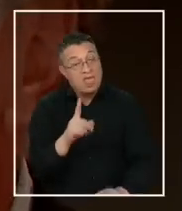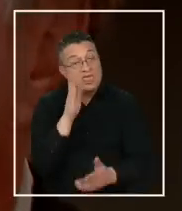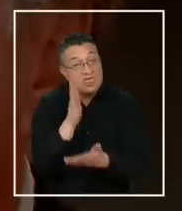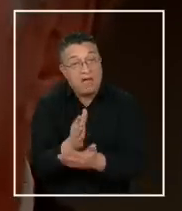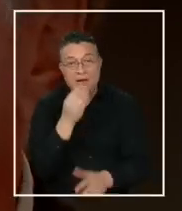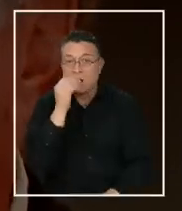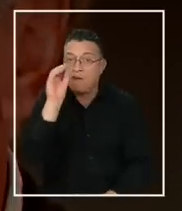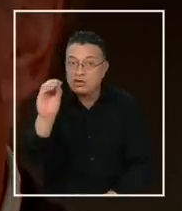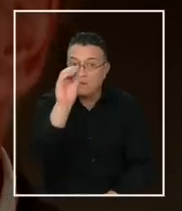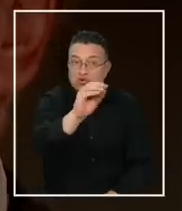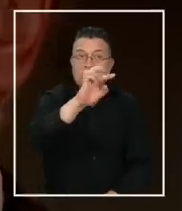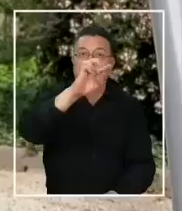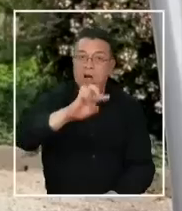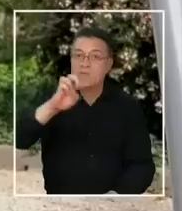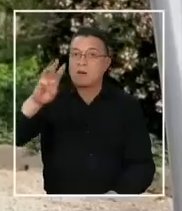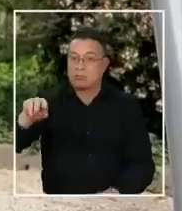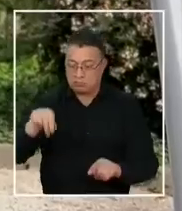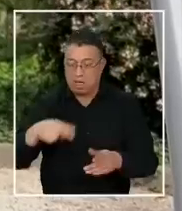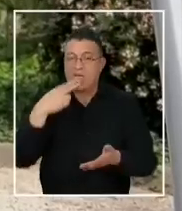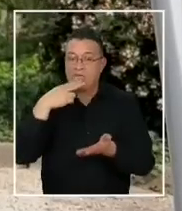los padres. Por eso les enviamos esta carta.